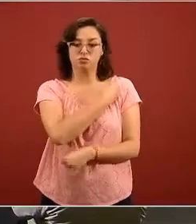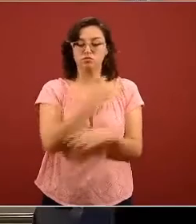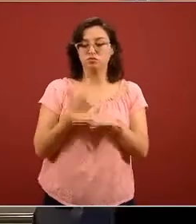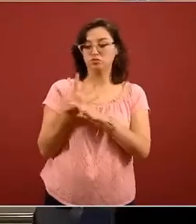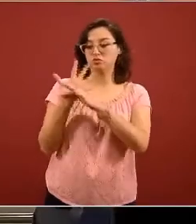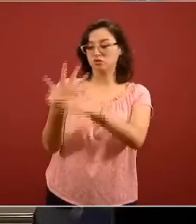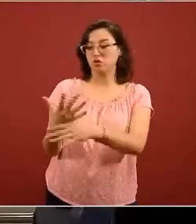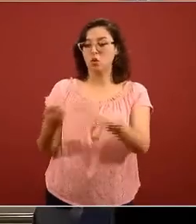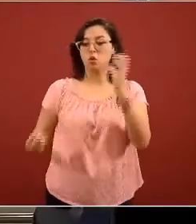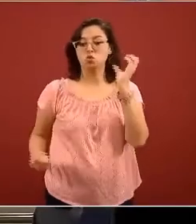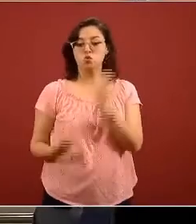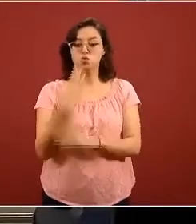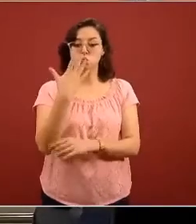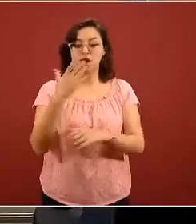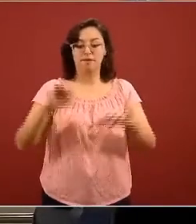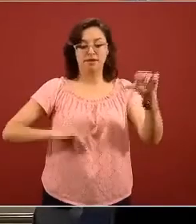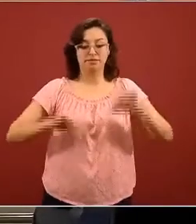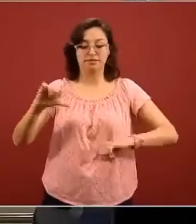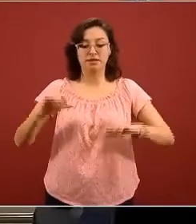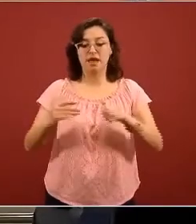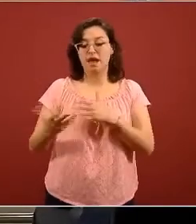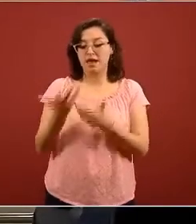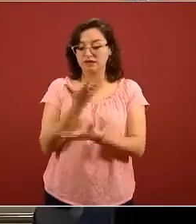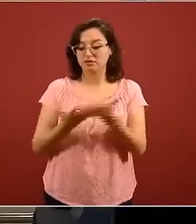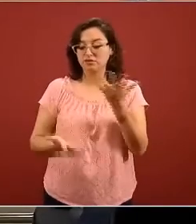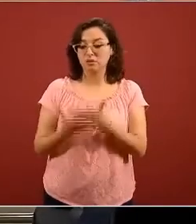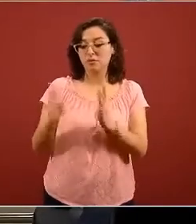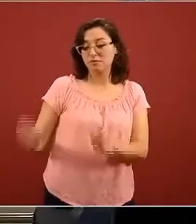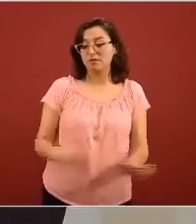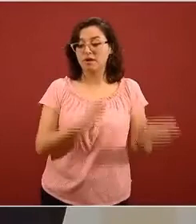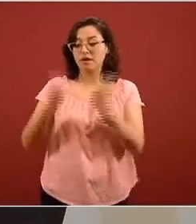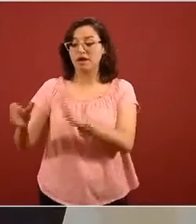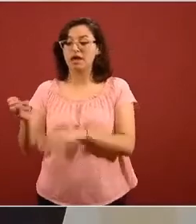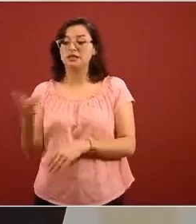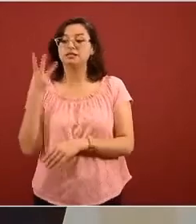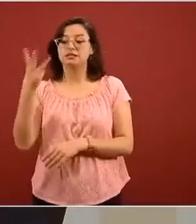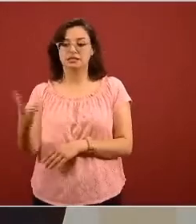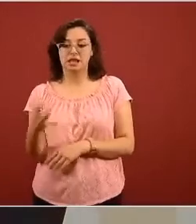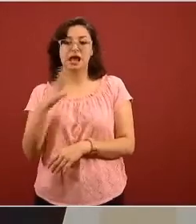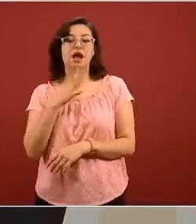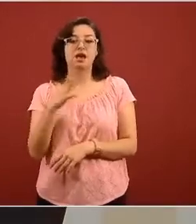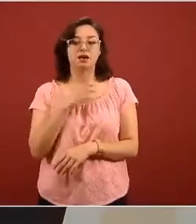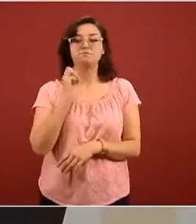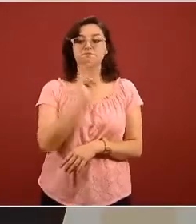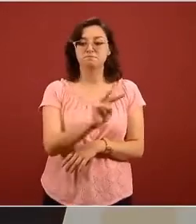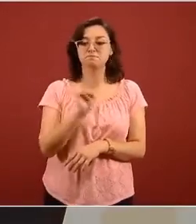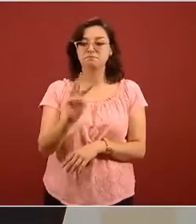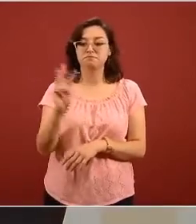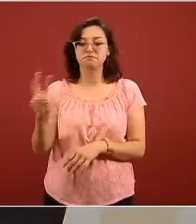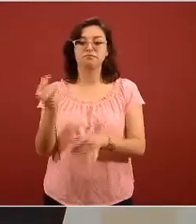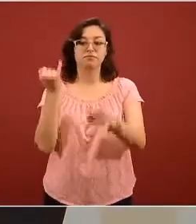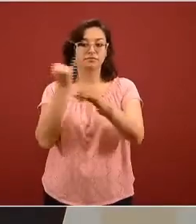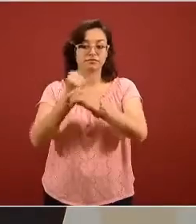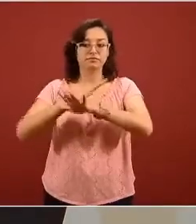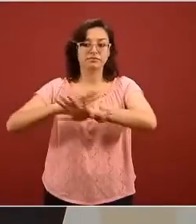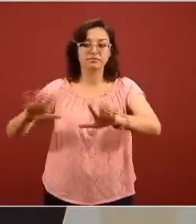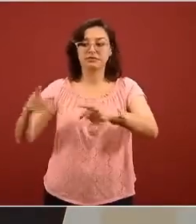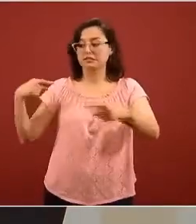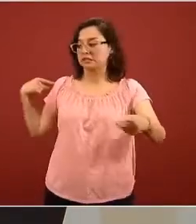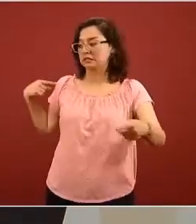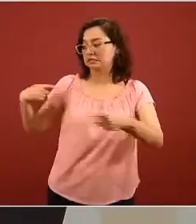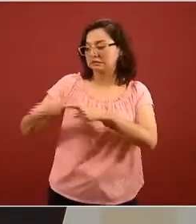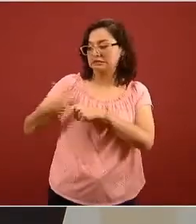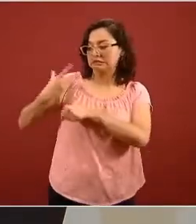las nuevas medidas de fase 3 dispusimos una plataforma informática que ya venía en trabajo técnico en